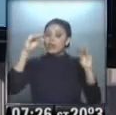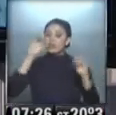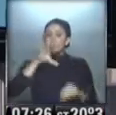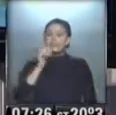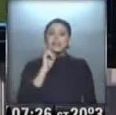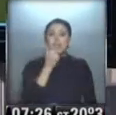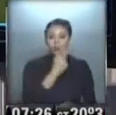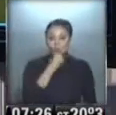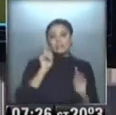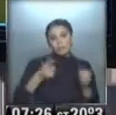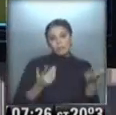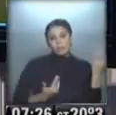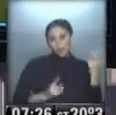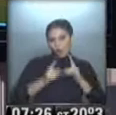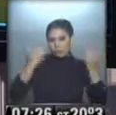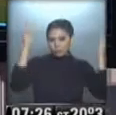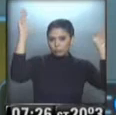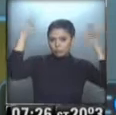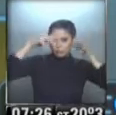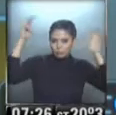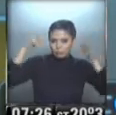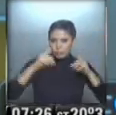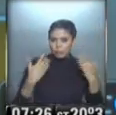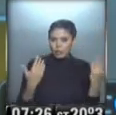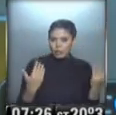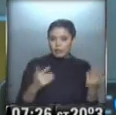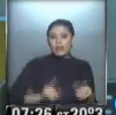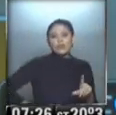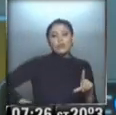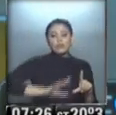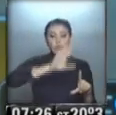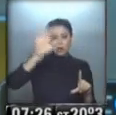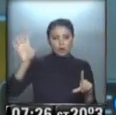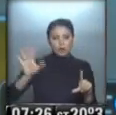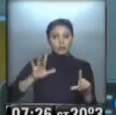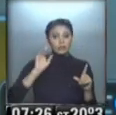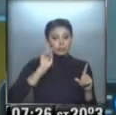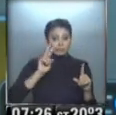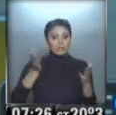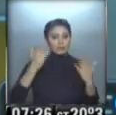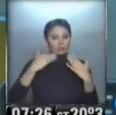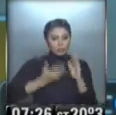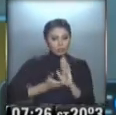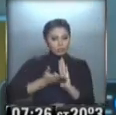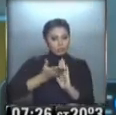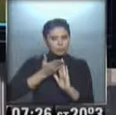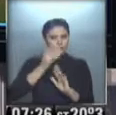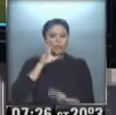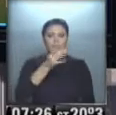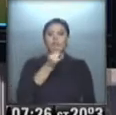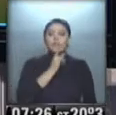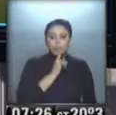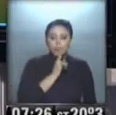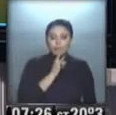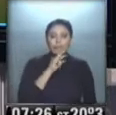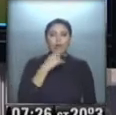probabilidad también de alguna tormentita ahí aislada. Noroeste, se van para arriba las temperaturas. Fíjense, Tucumán,